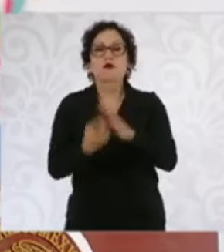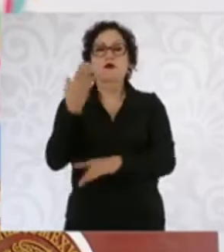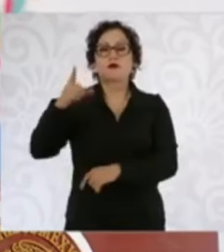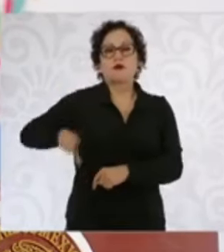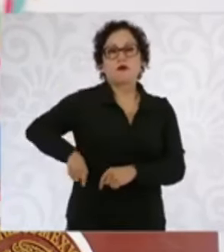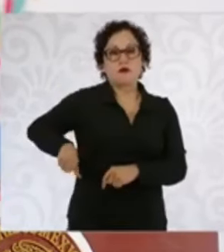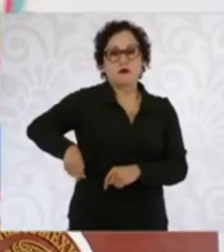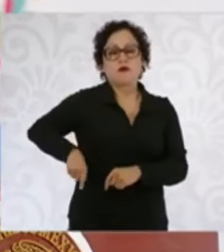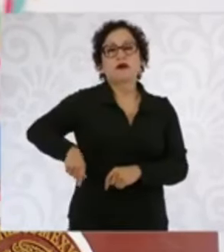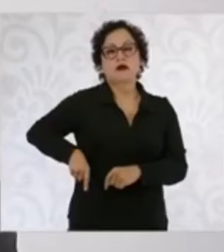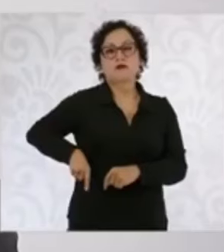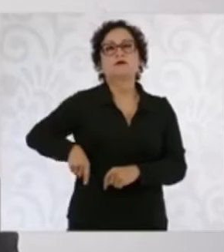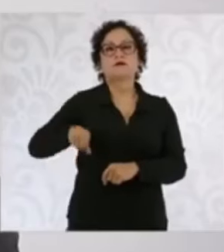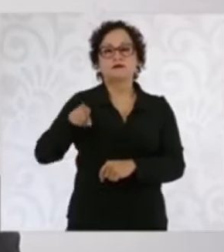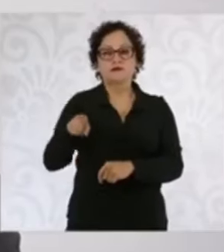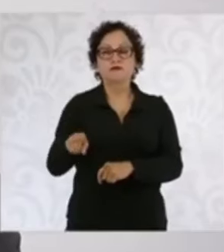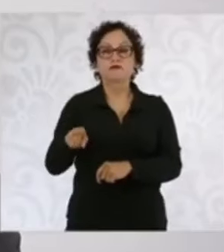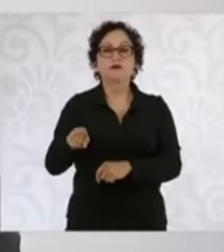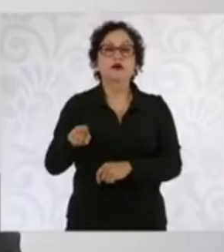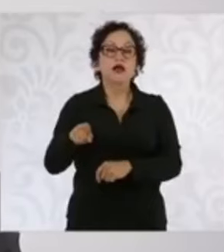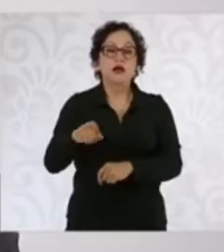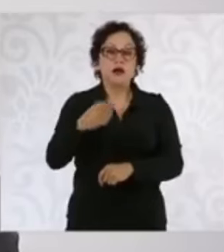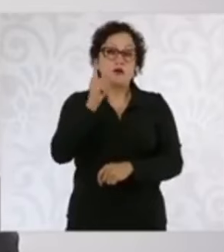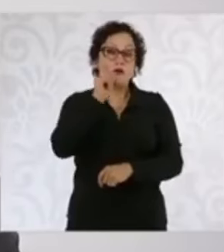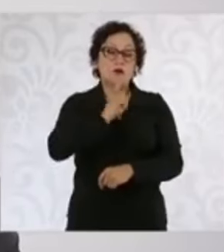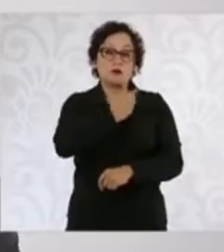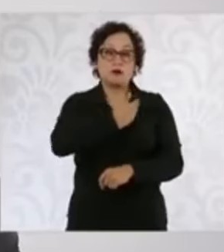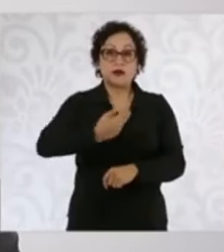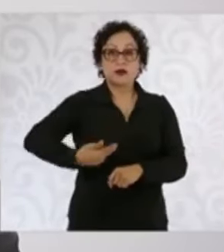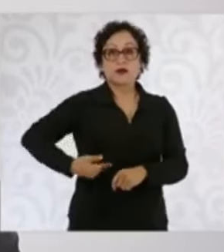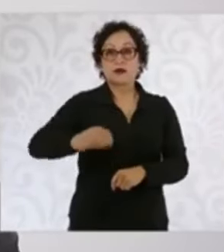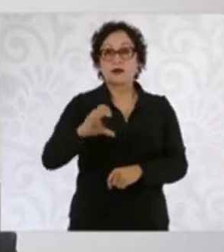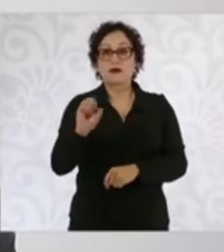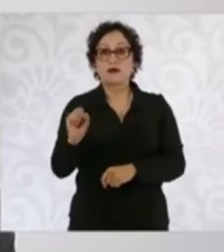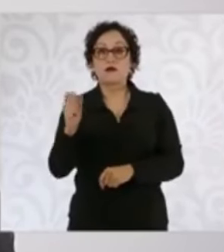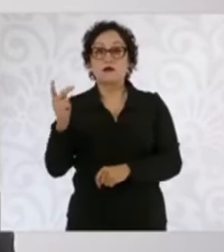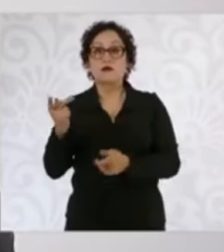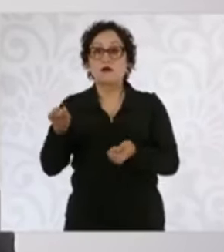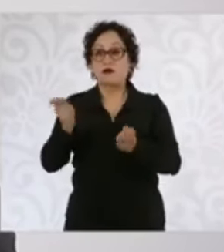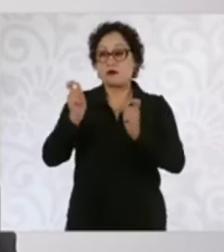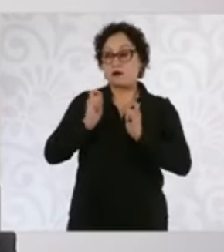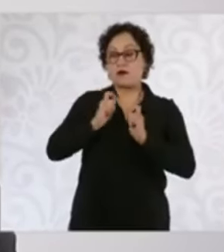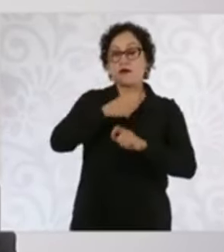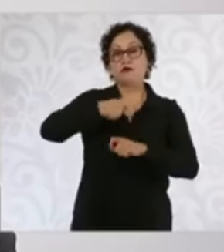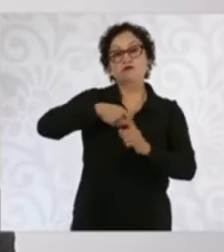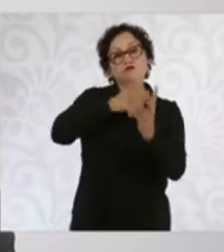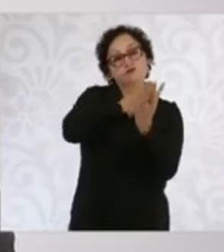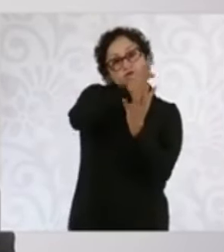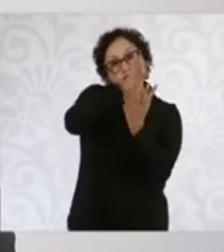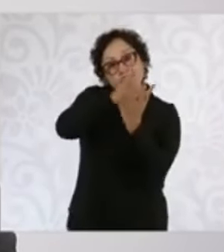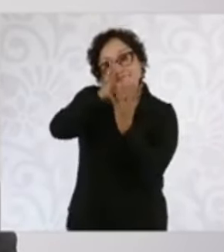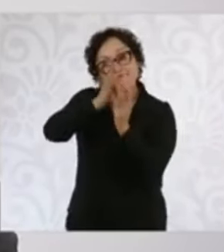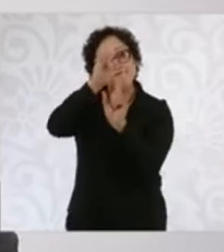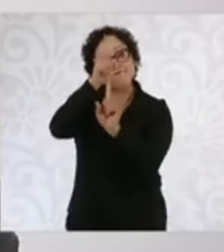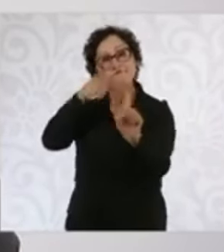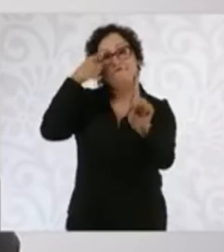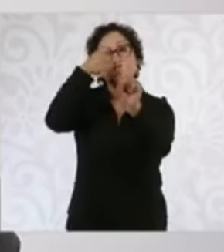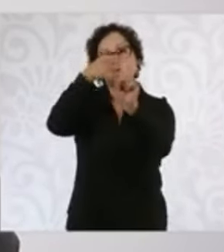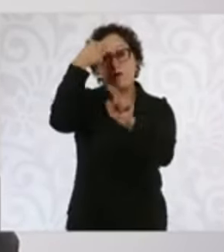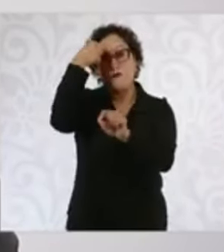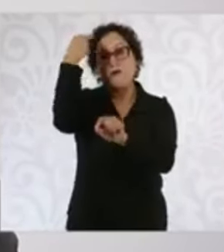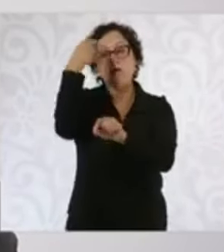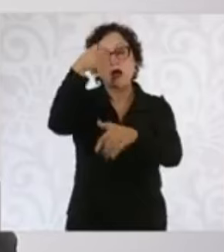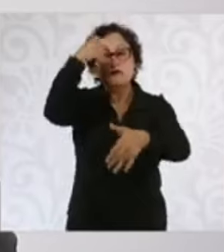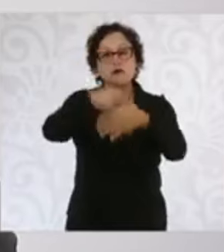Seguridad, encabezado por la presidenta Claudia Sheinbaum, hemos implementado ejes de acción basados en el fortalecimiento de las capacidades de investigación